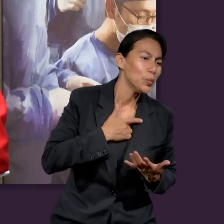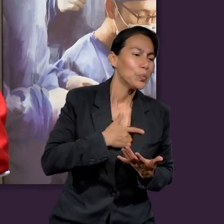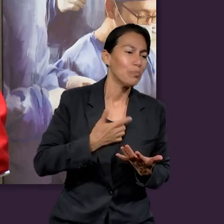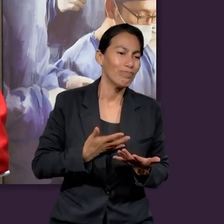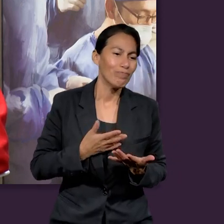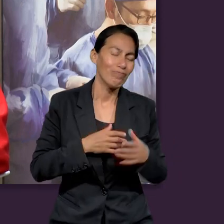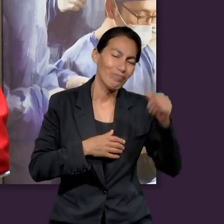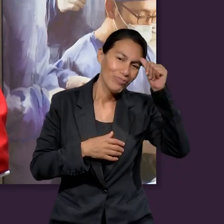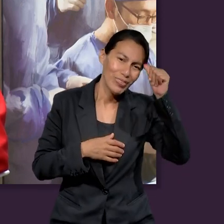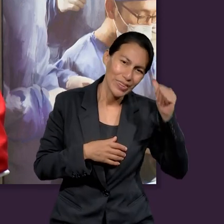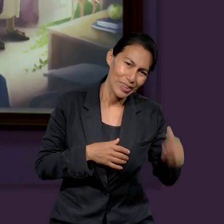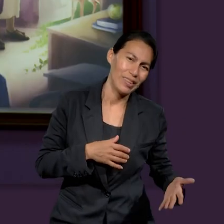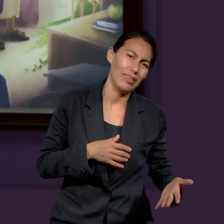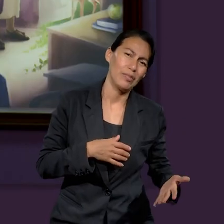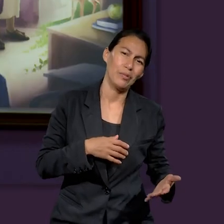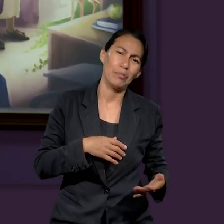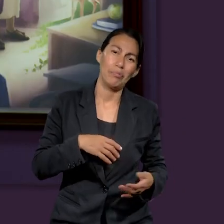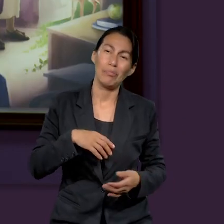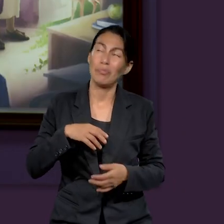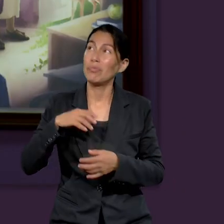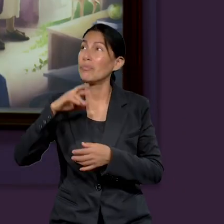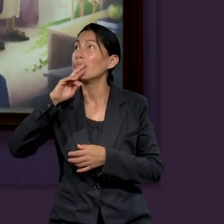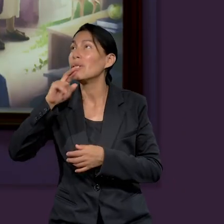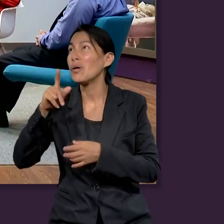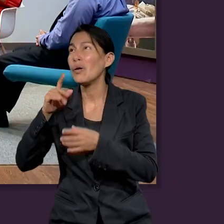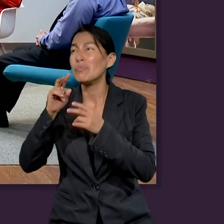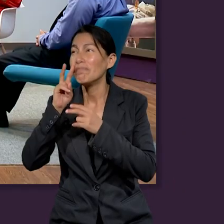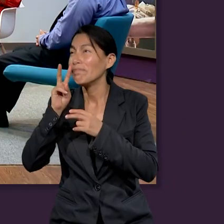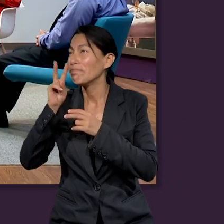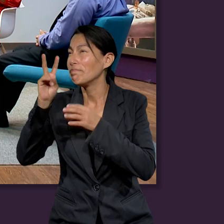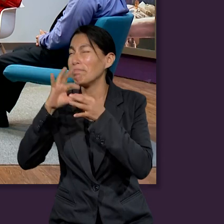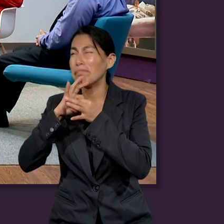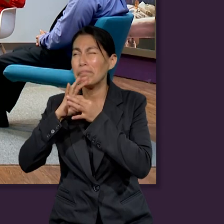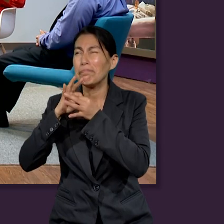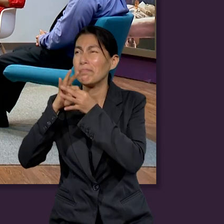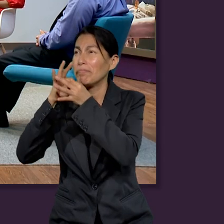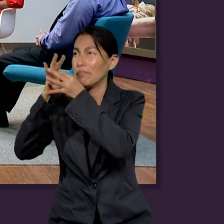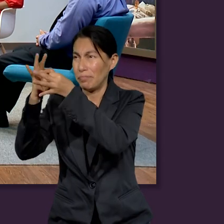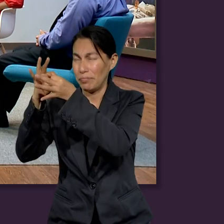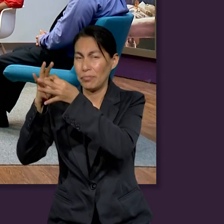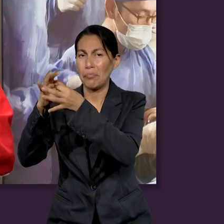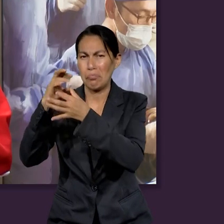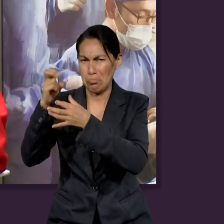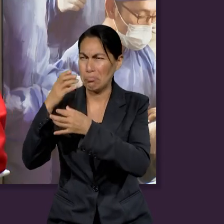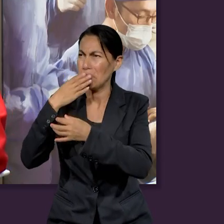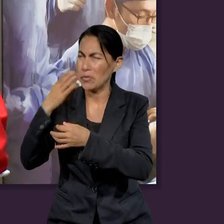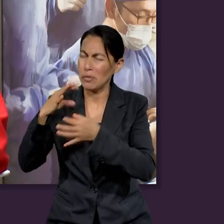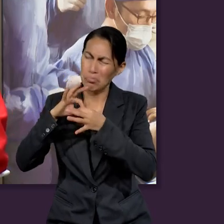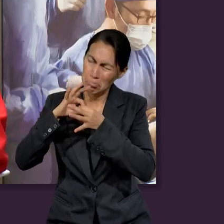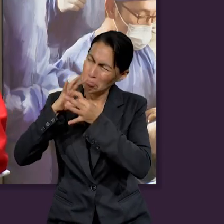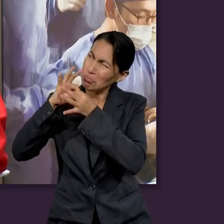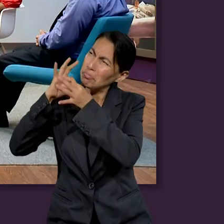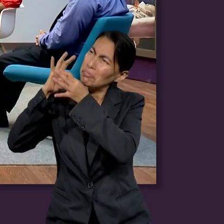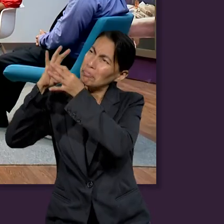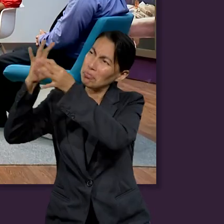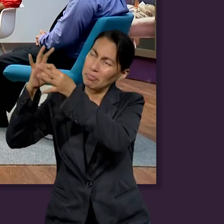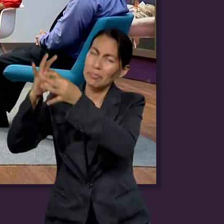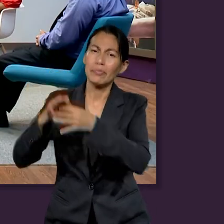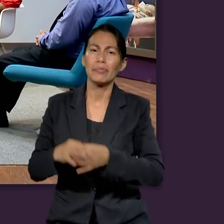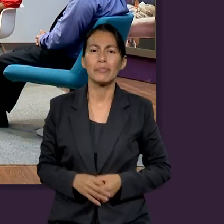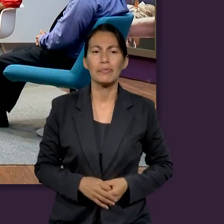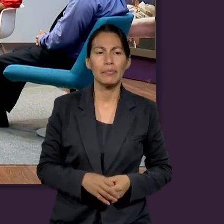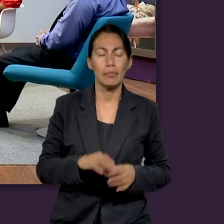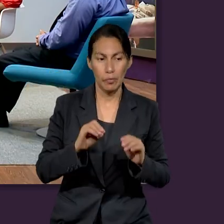que es Cristo, vamos a tender a pecar. Y eso es lo que queremos evitar, chicos. El pecado. Y